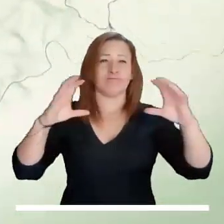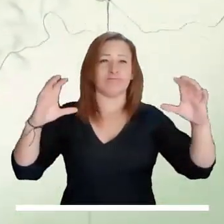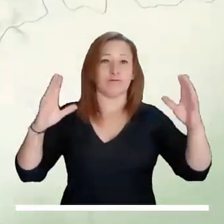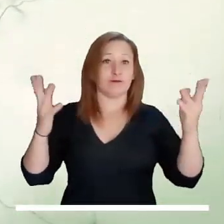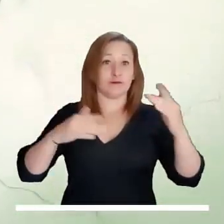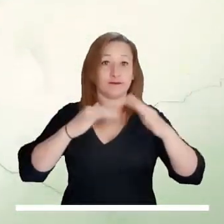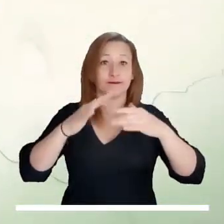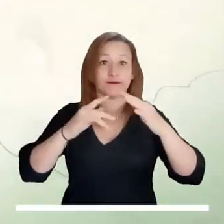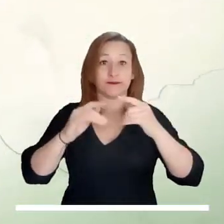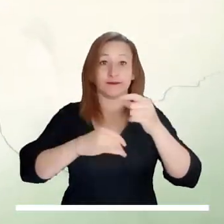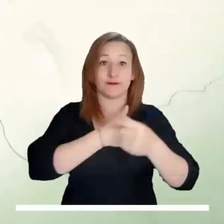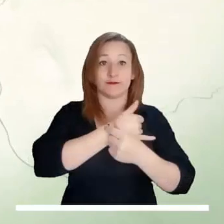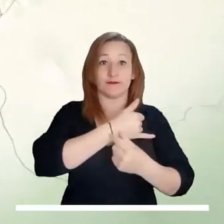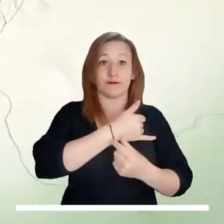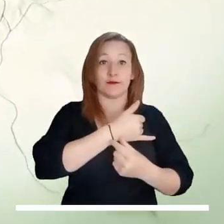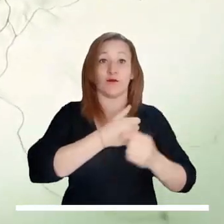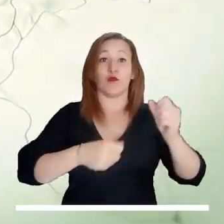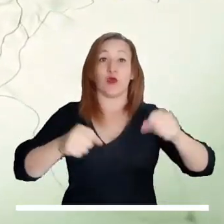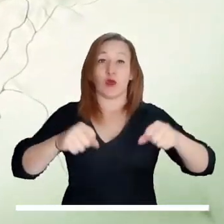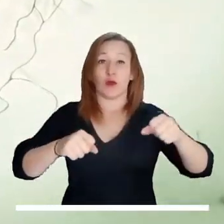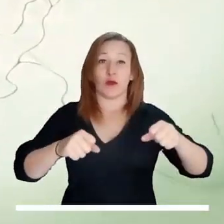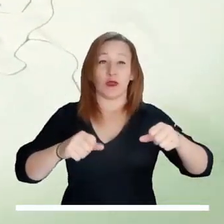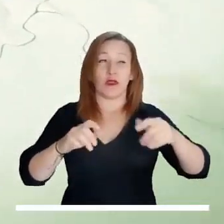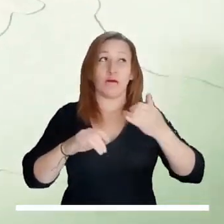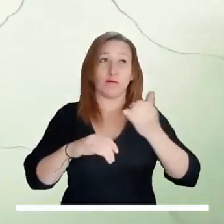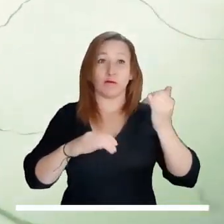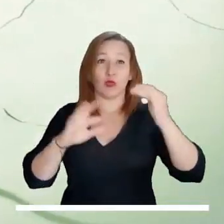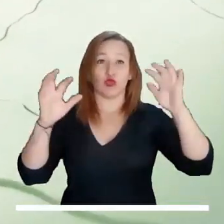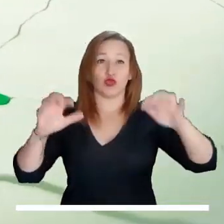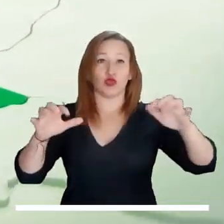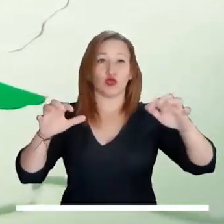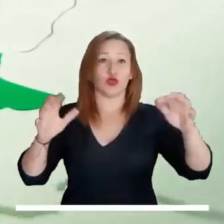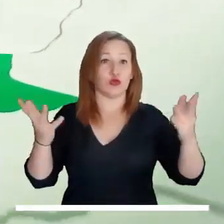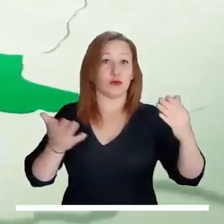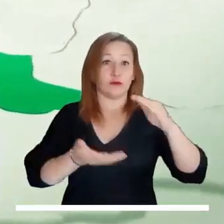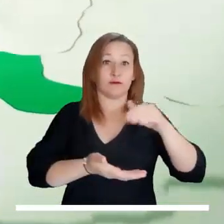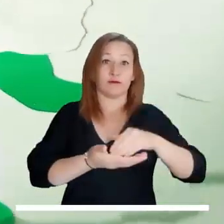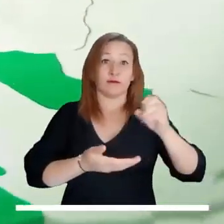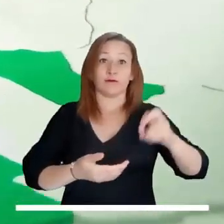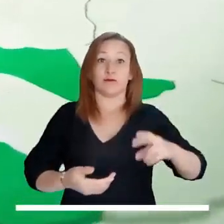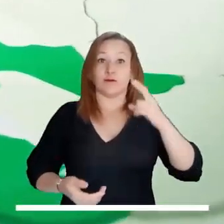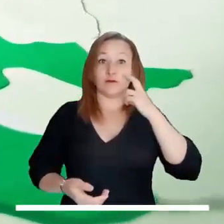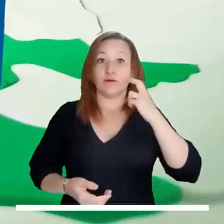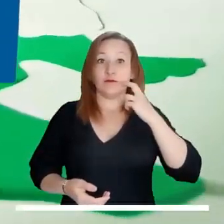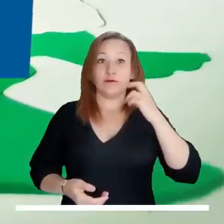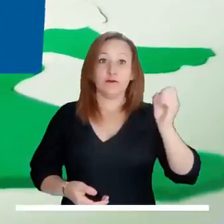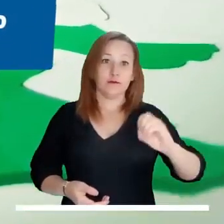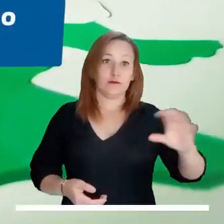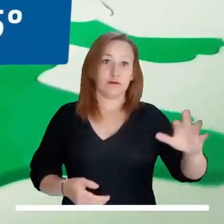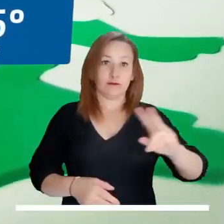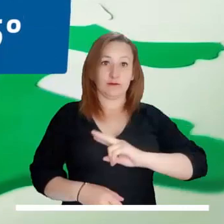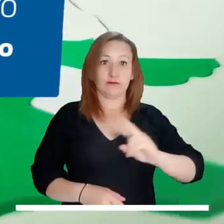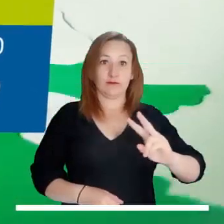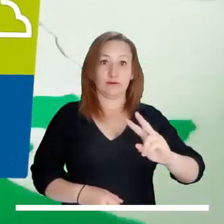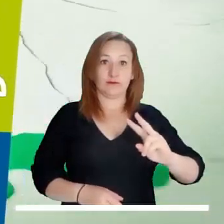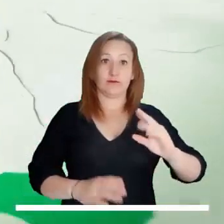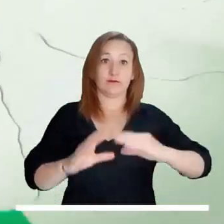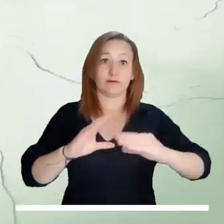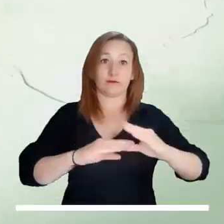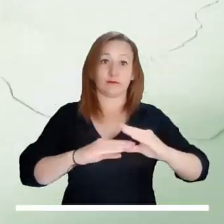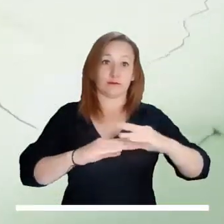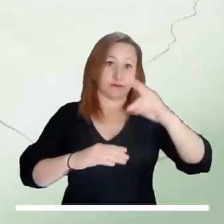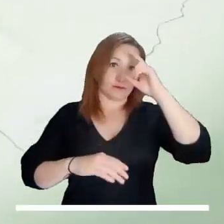Las nubes irán poblando el cielo del Pacífico y podrían favorecer la aparición de lluvias en el centro y sur de Chocó,